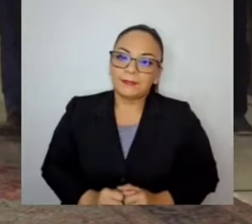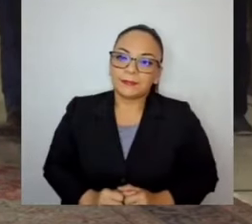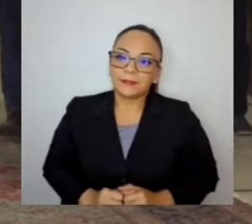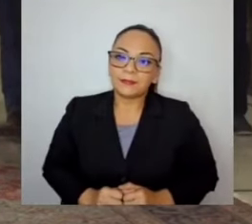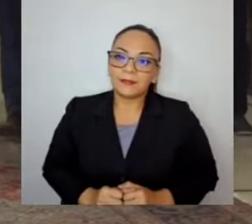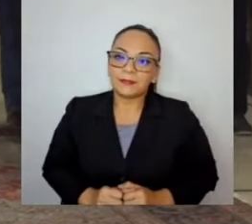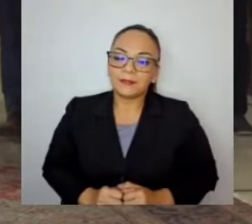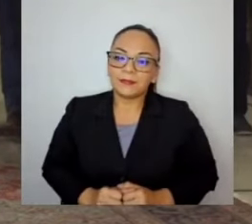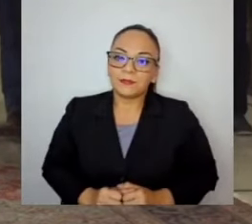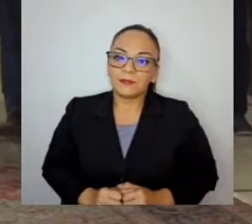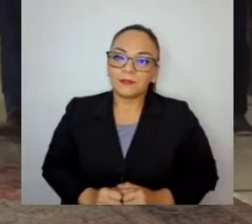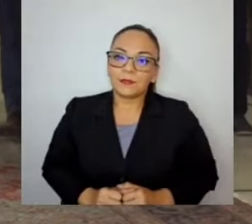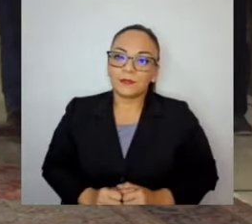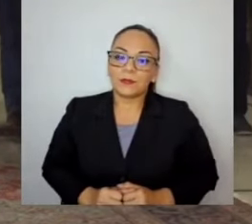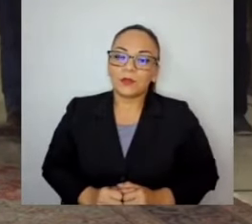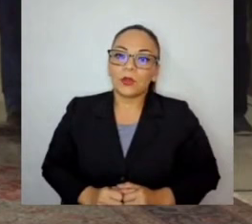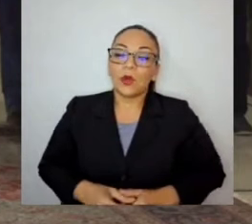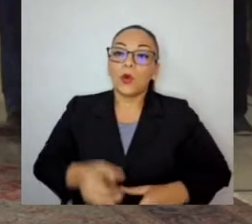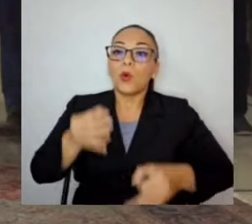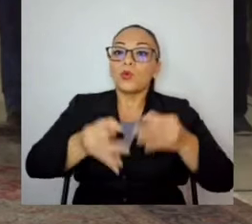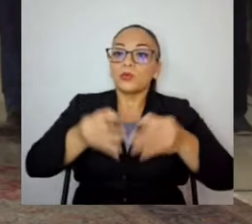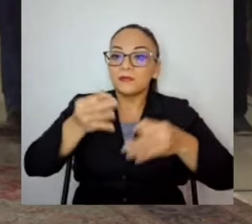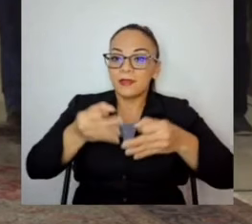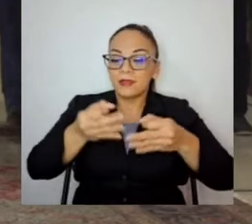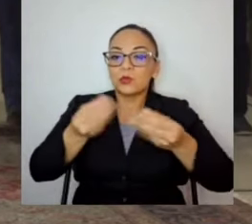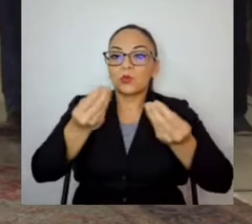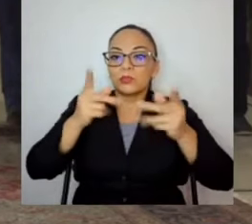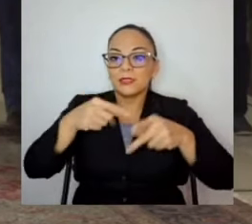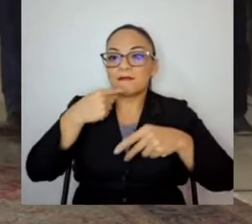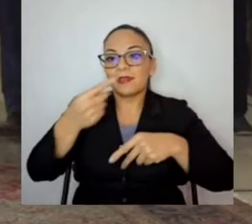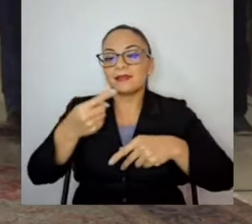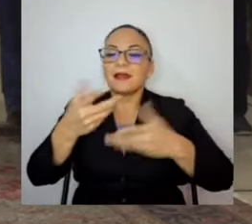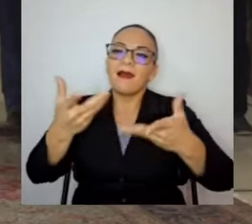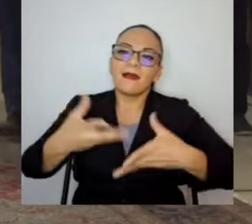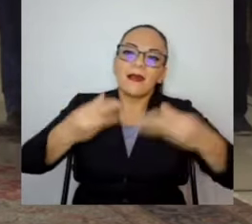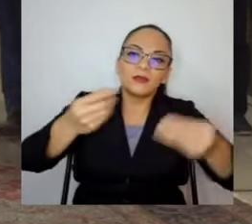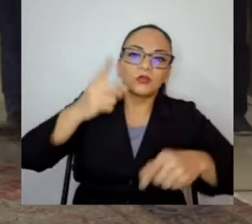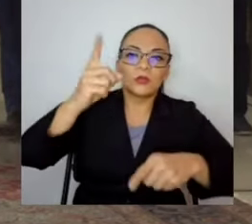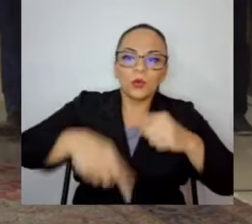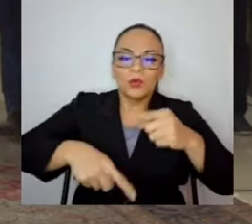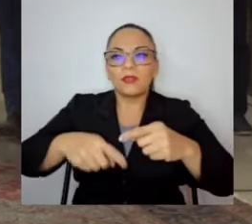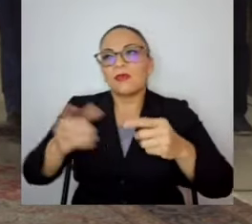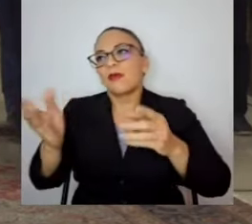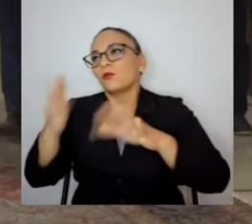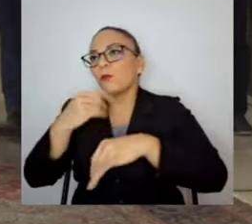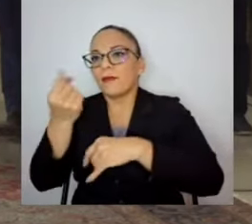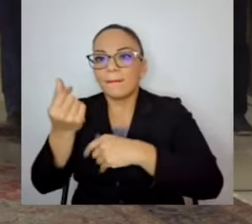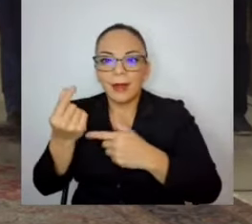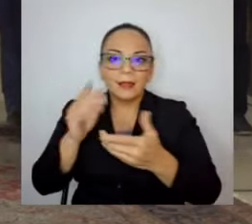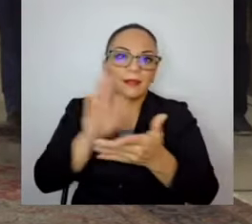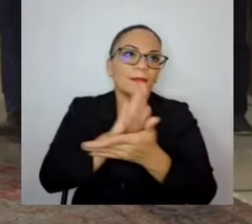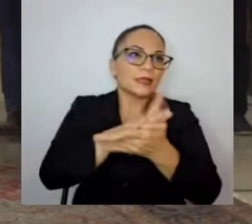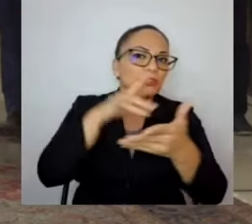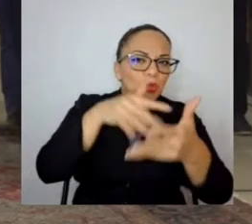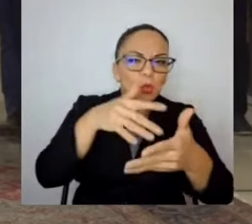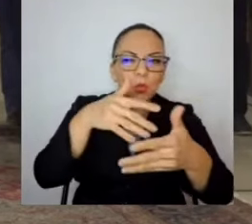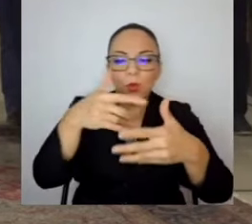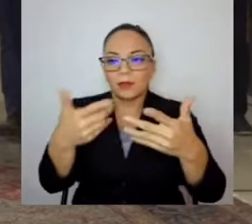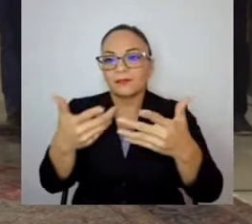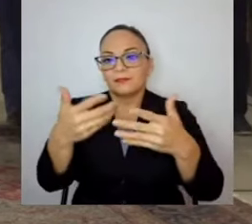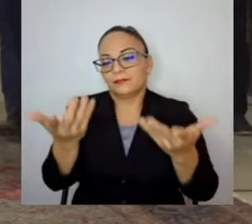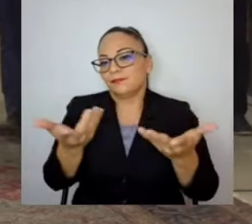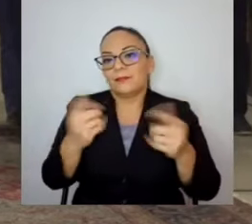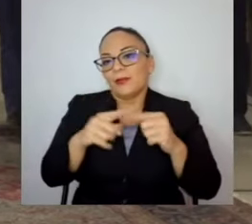La justificación que van a dar mucha gente, bueno, es que el gasto no se podía hacer, no había plata, etcétera. No se hizo.